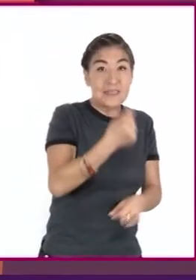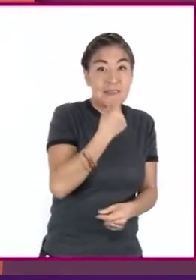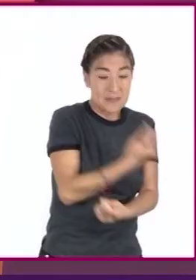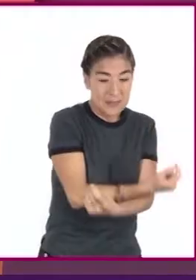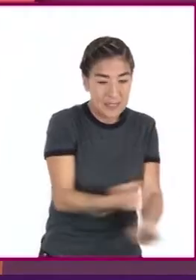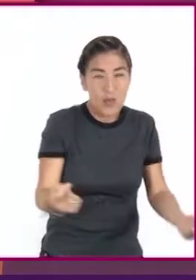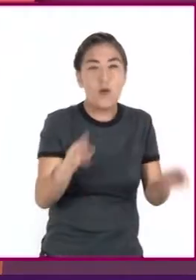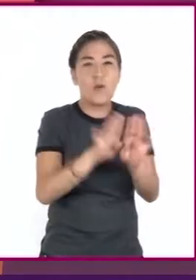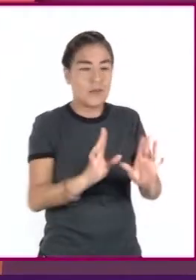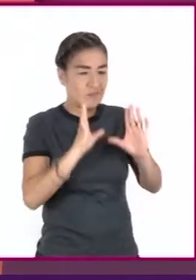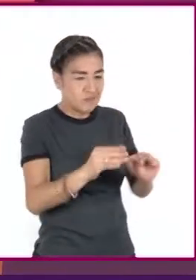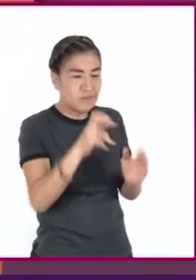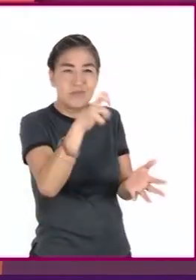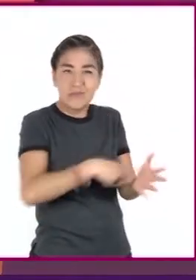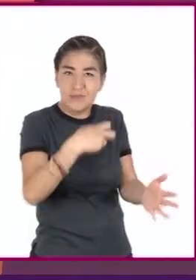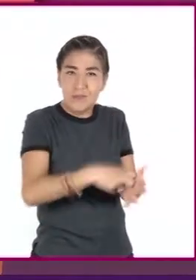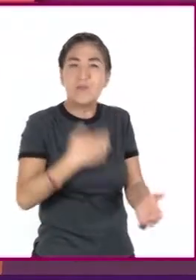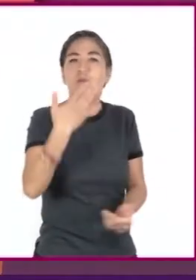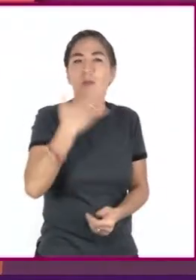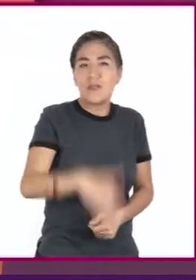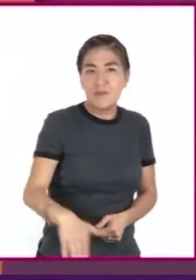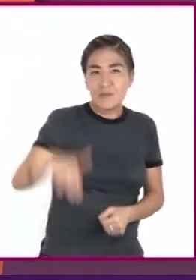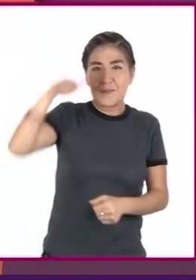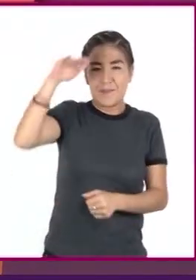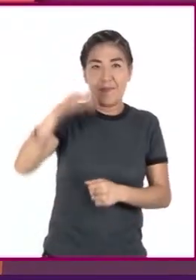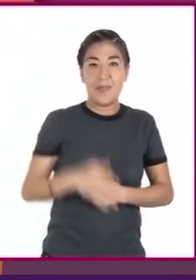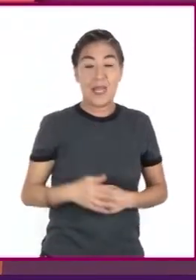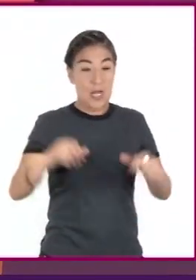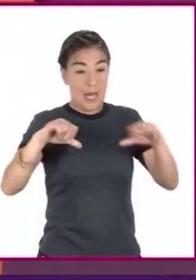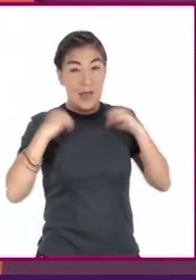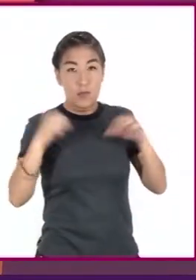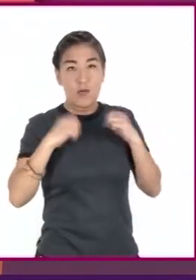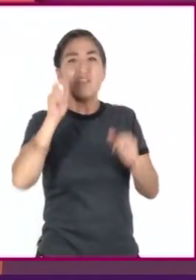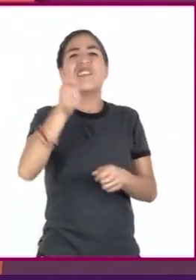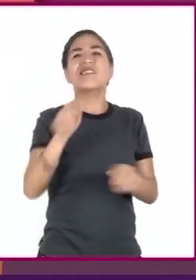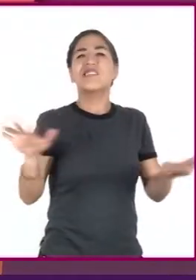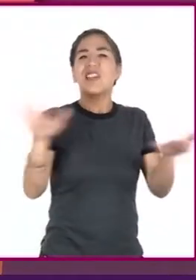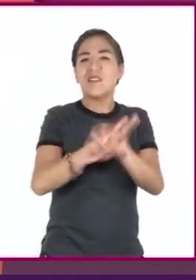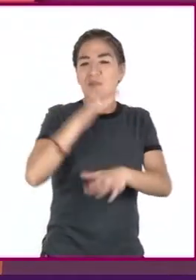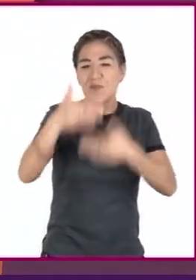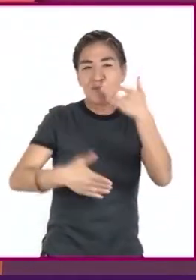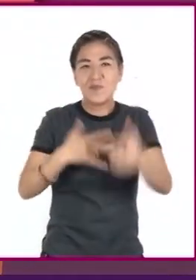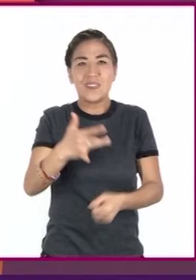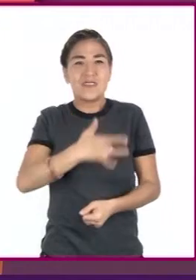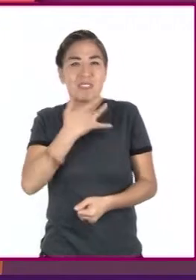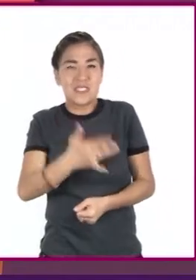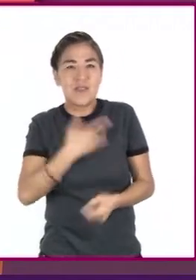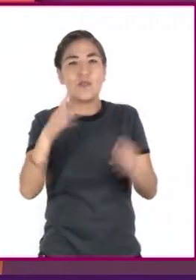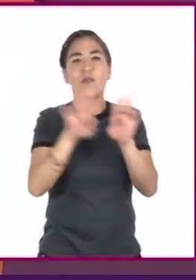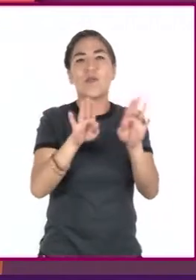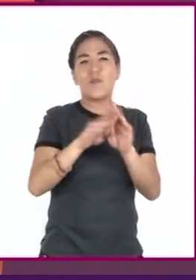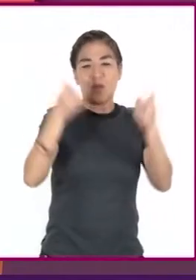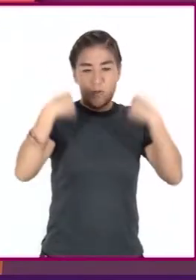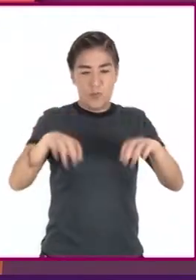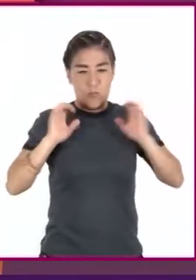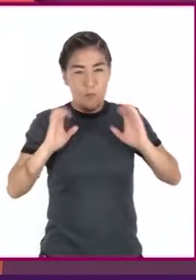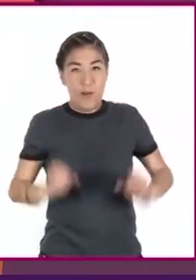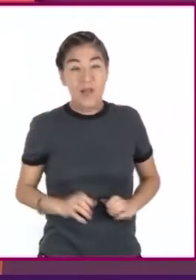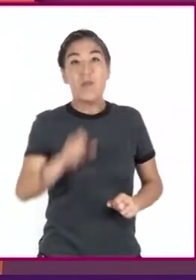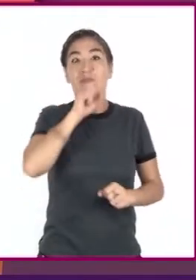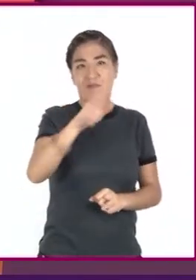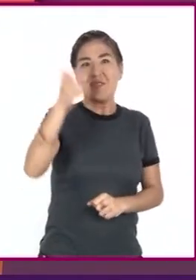desarrollen estas conductas. La adolescencia es una etapa de cambios emocionales, físicos y mentales.